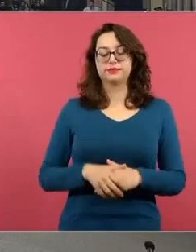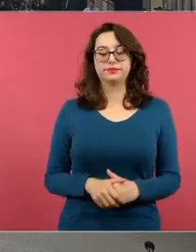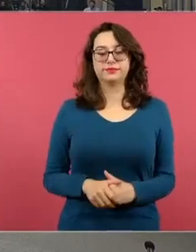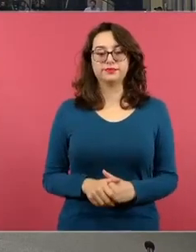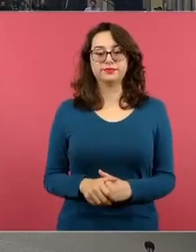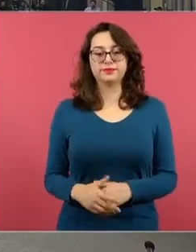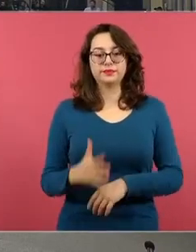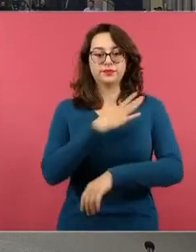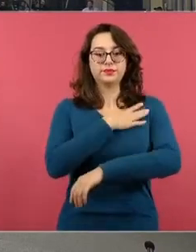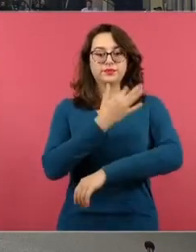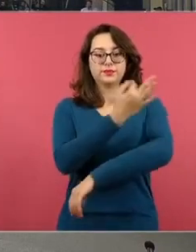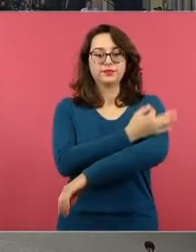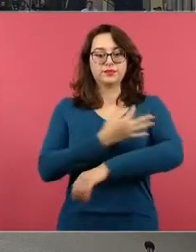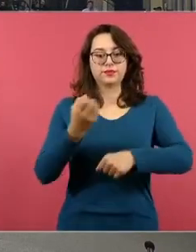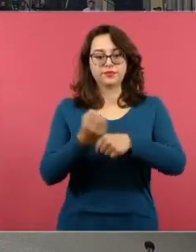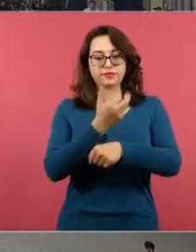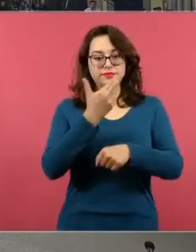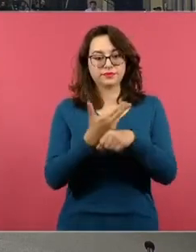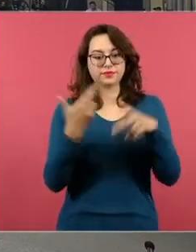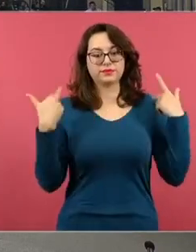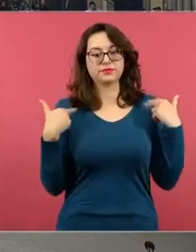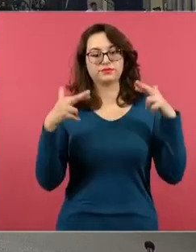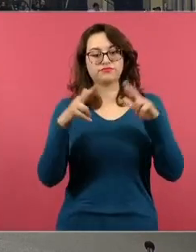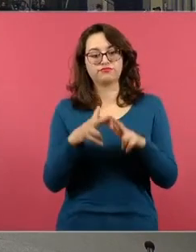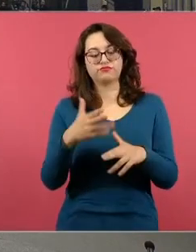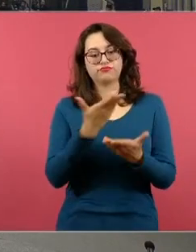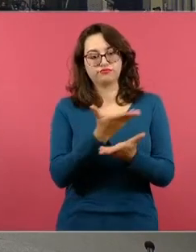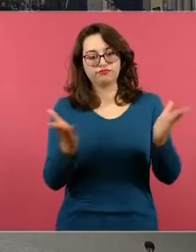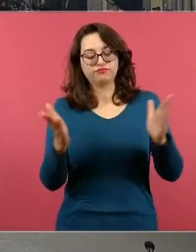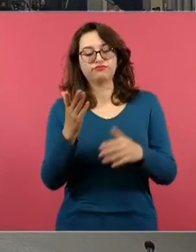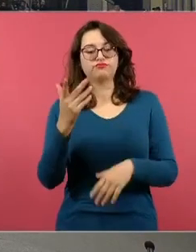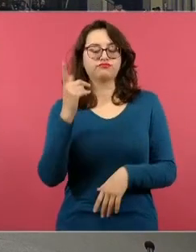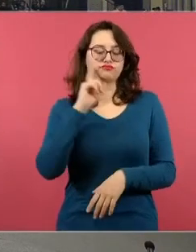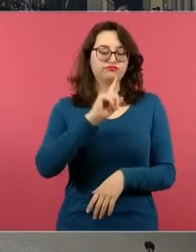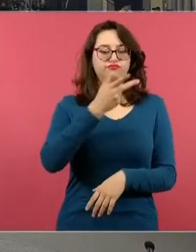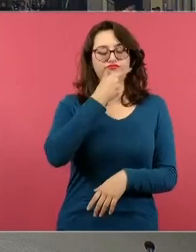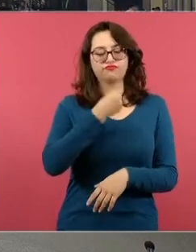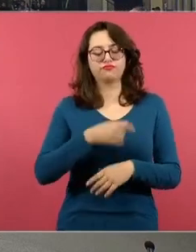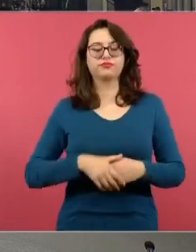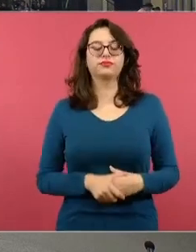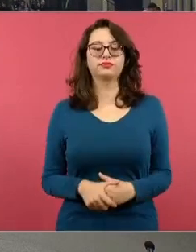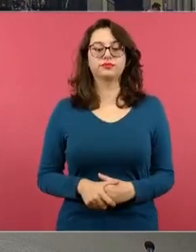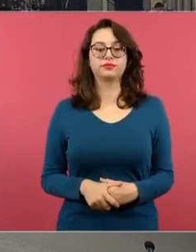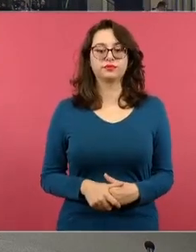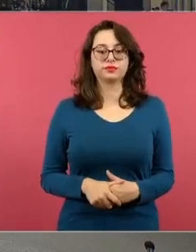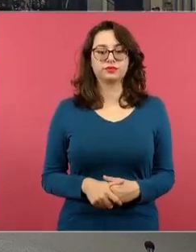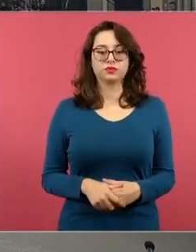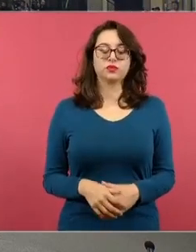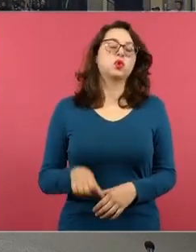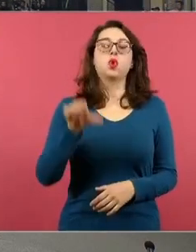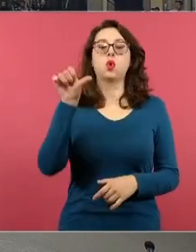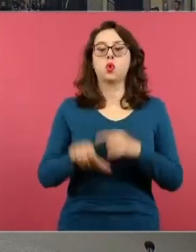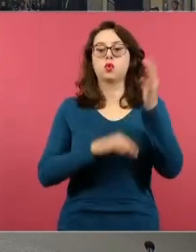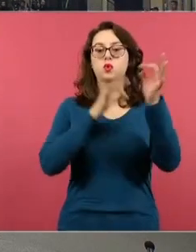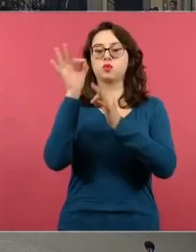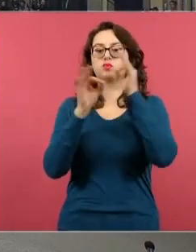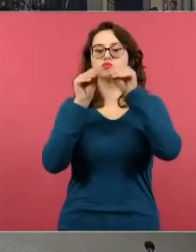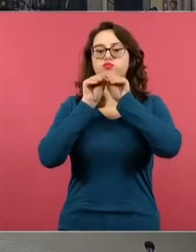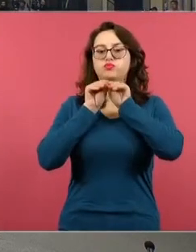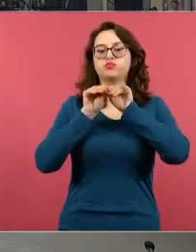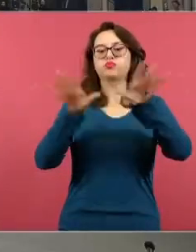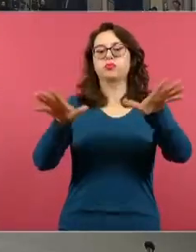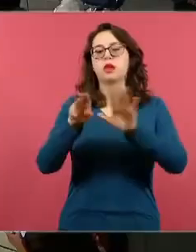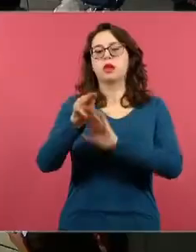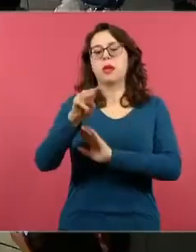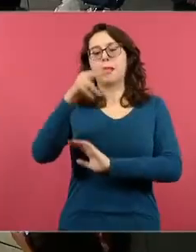buenas tardes secretaria maestras maestro preguntarle el día de hoy mexicanos primero emite un comunicado